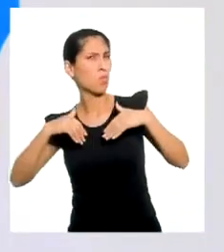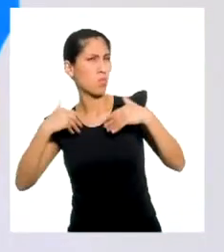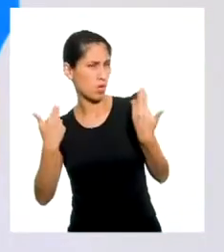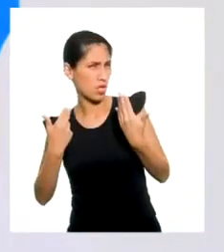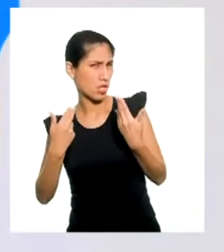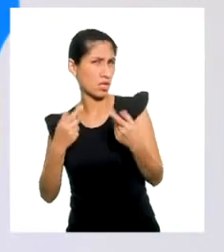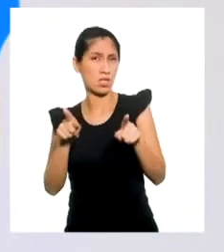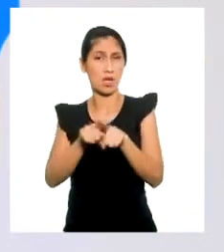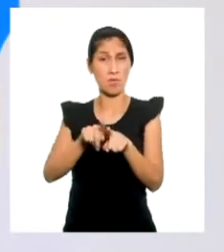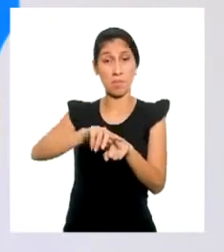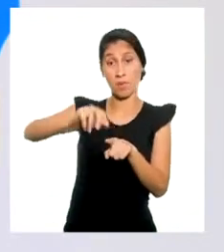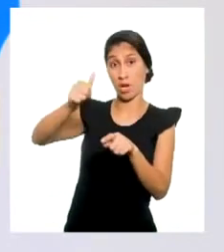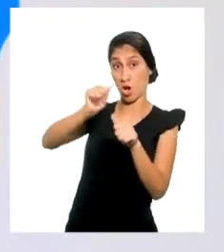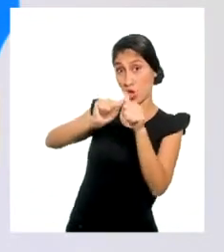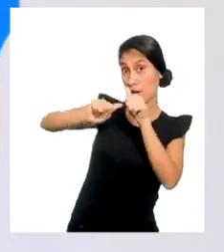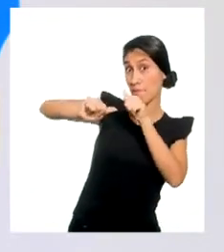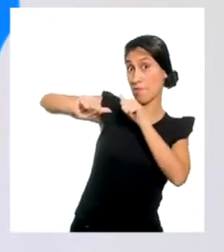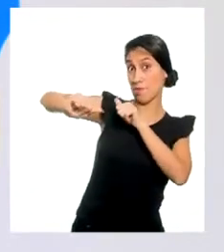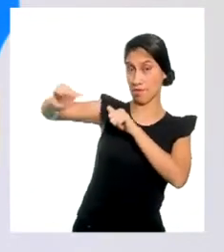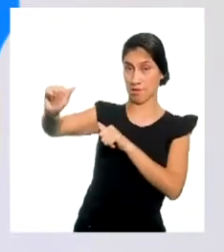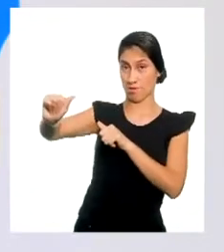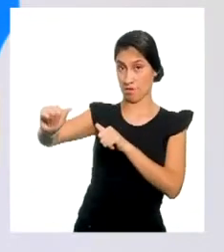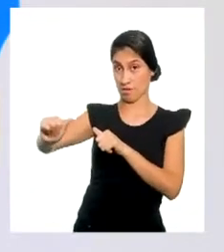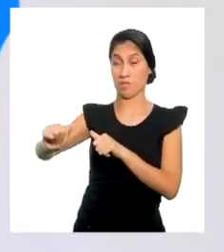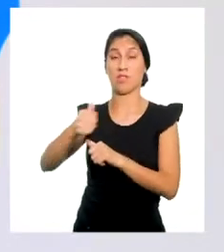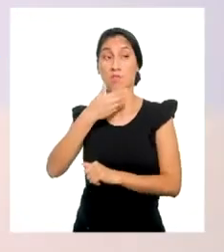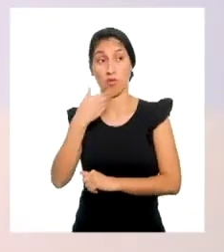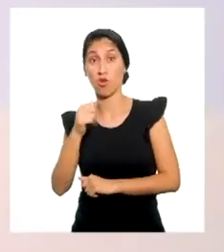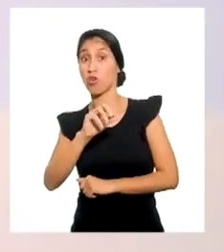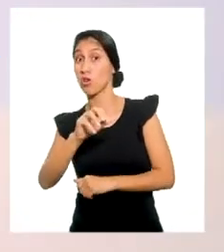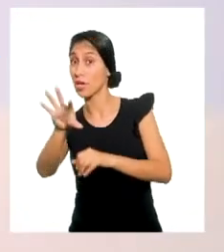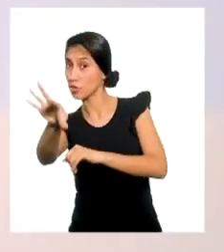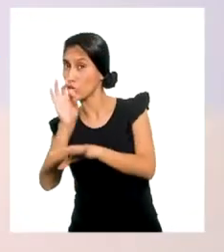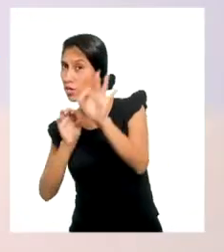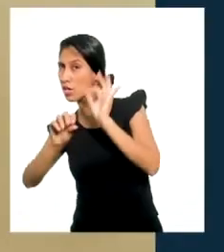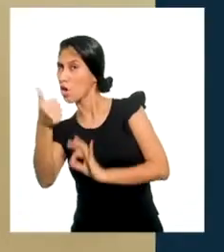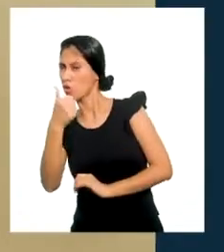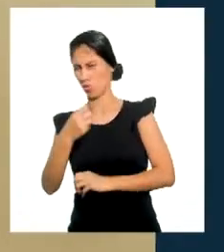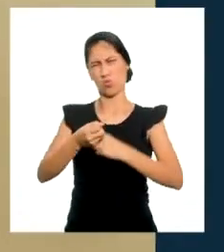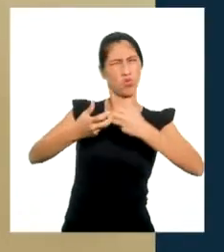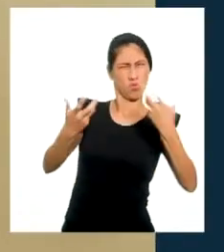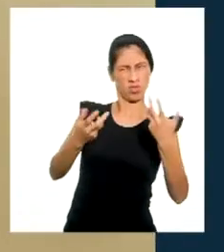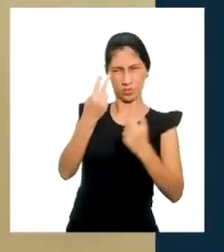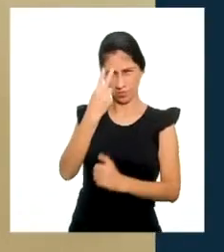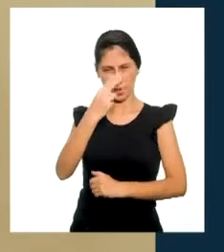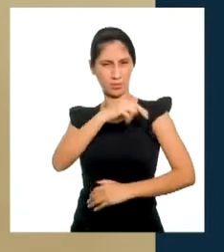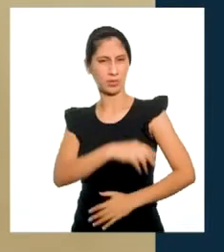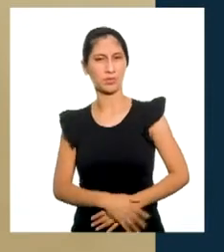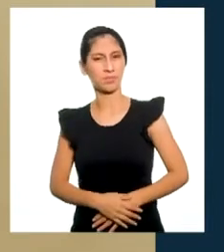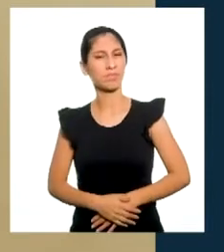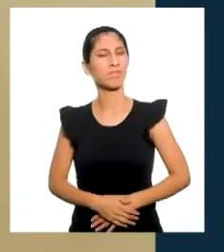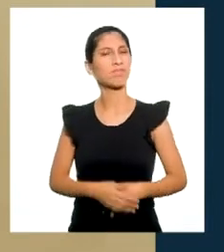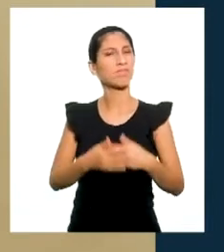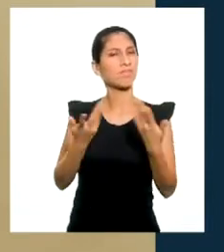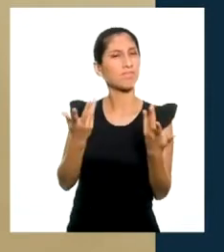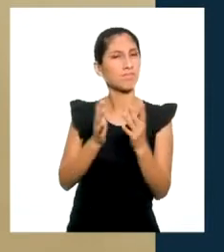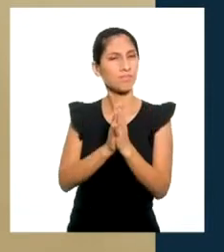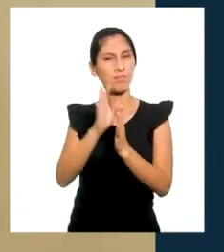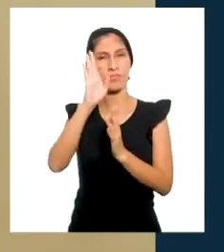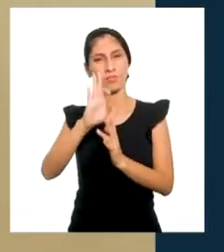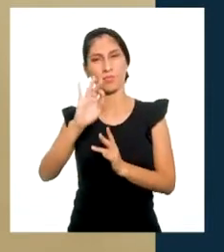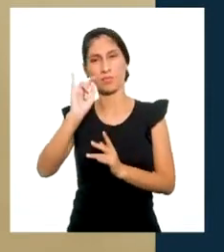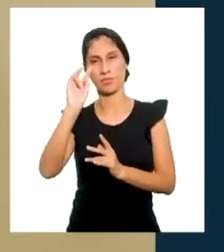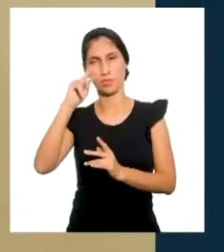que para otras distancias te convenga más la otra empresa. ¿Cómo así? Veamos, ¿qué tipo de función